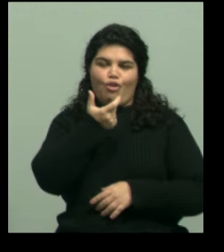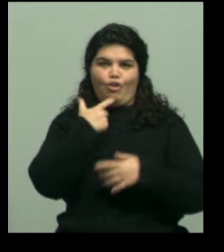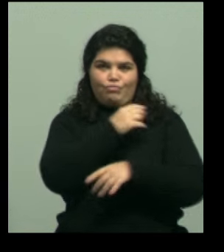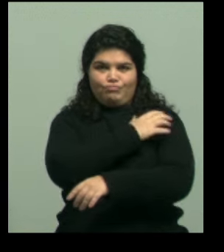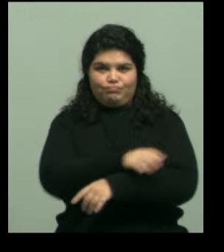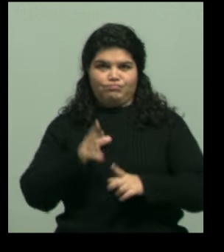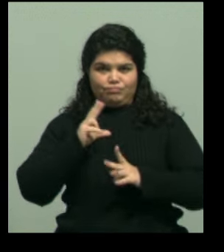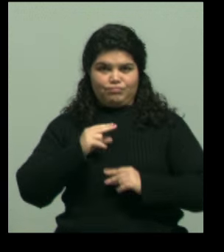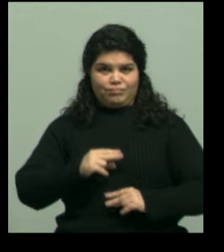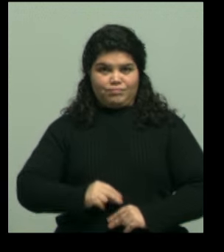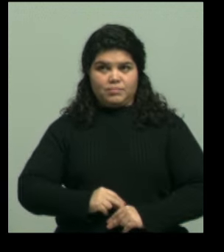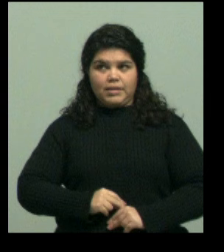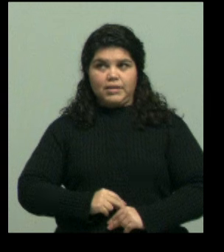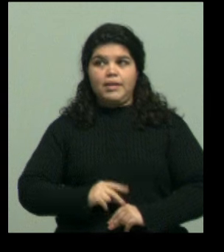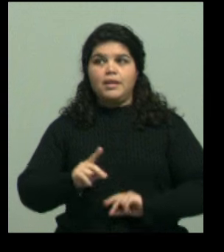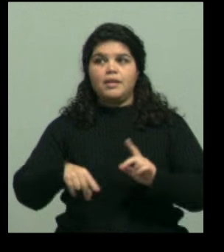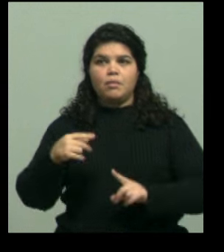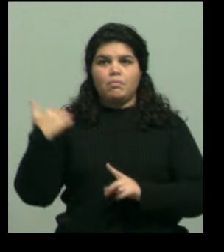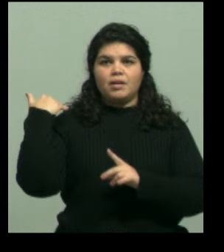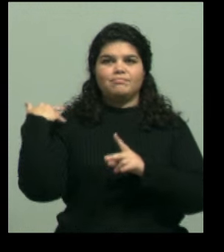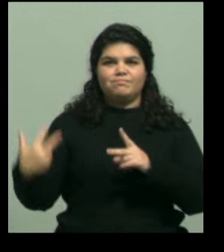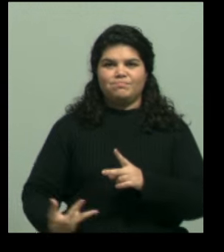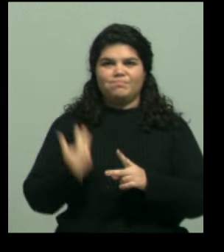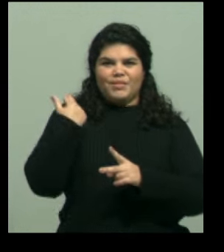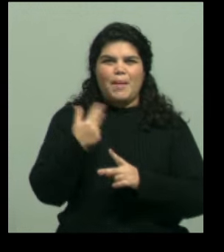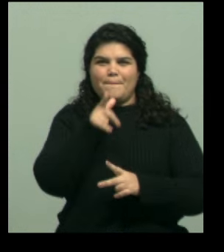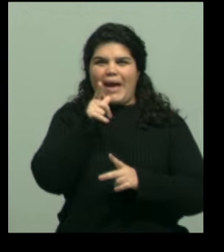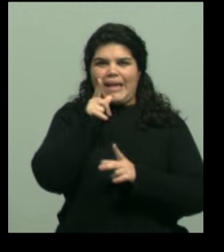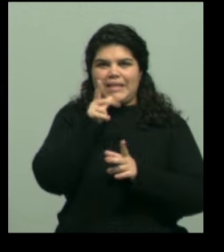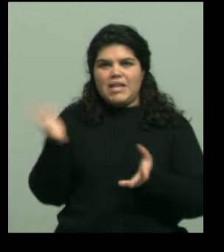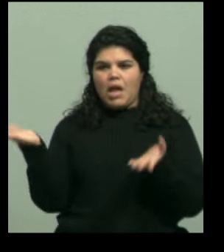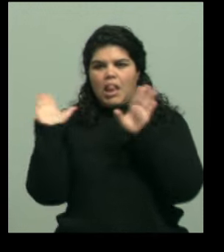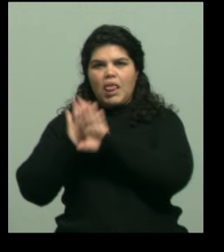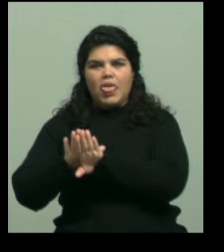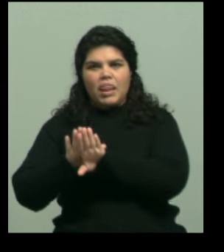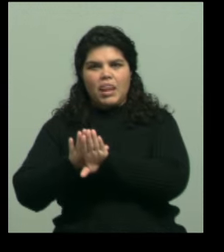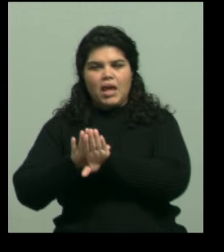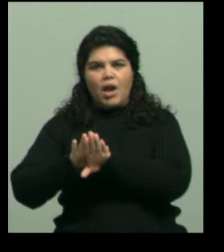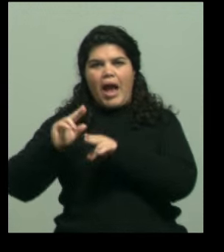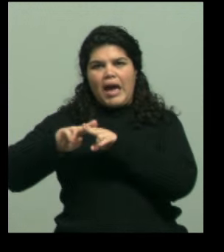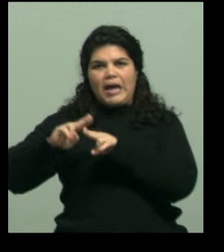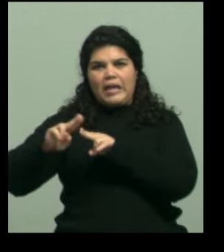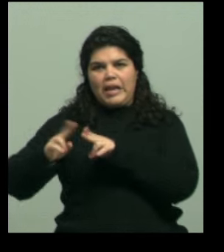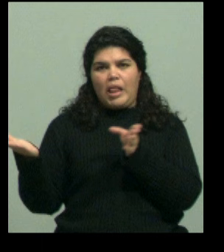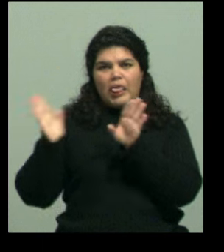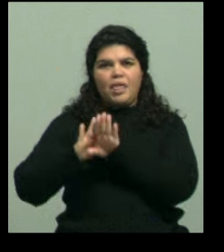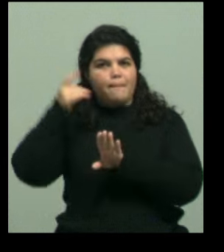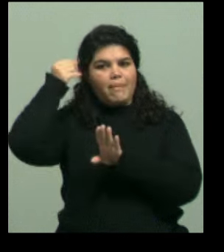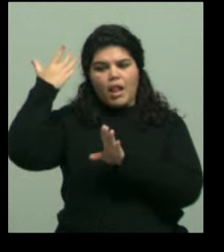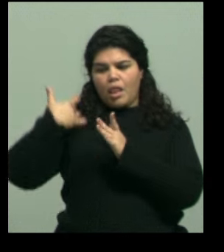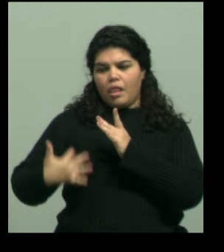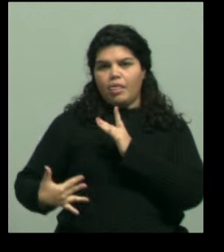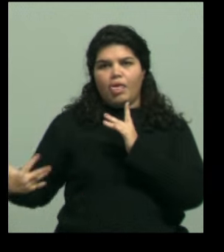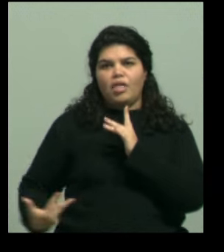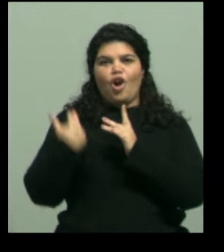trenza y de repente se corta. El pelo de Kate también tiene como un copia y pegue en uno de los mechones de su cabello y así un montón de otras